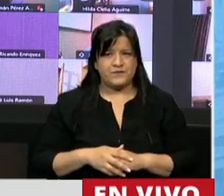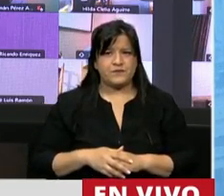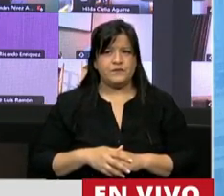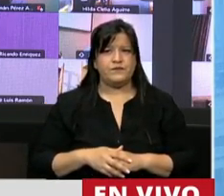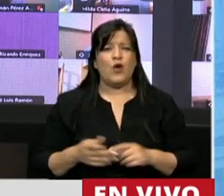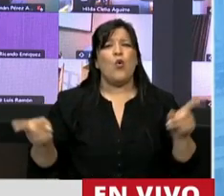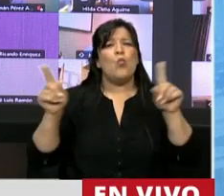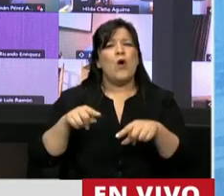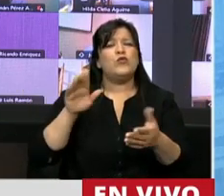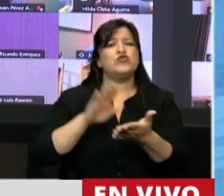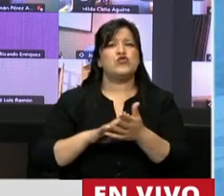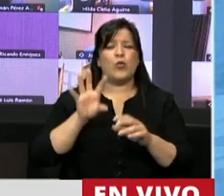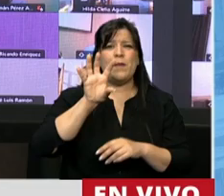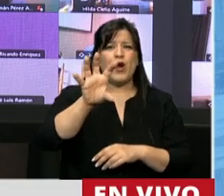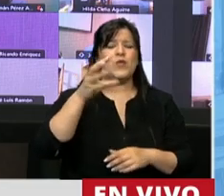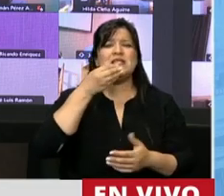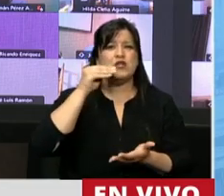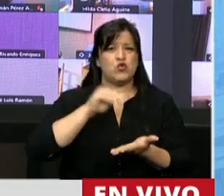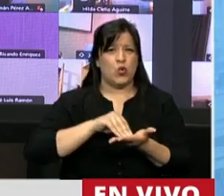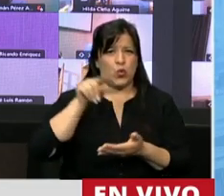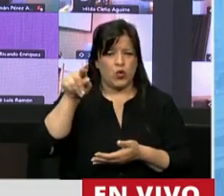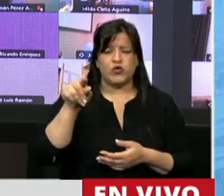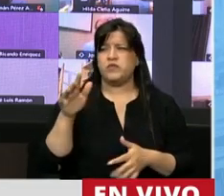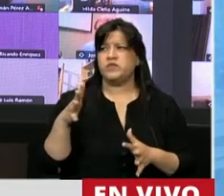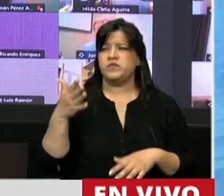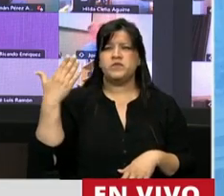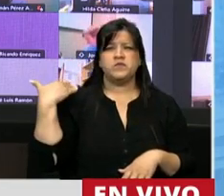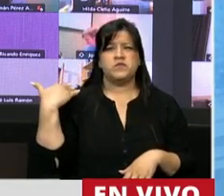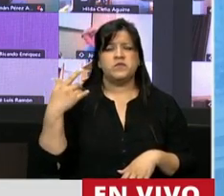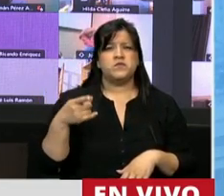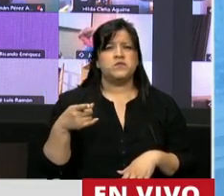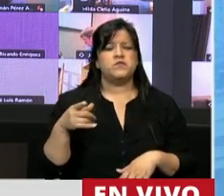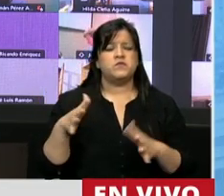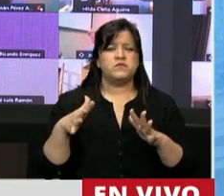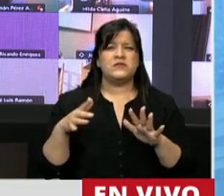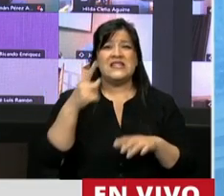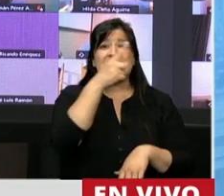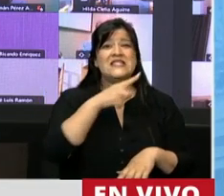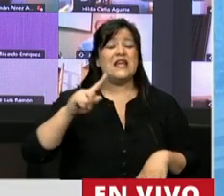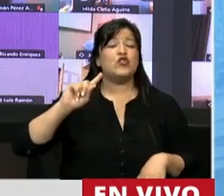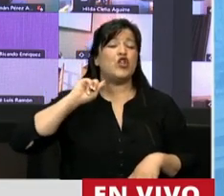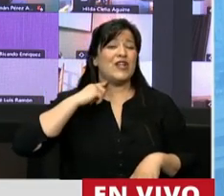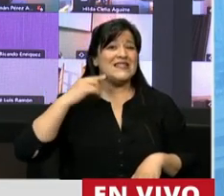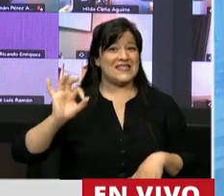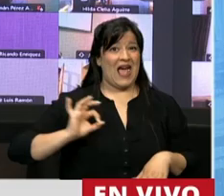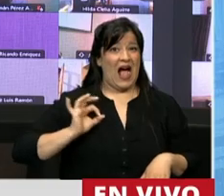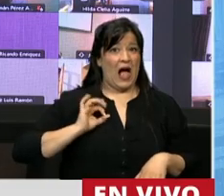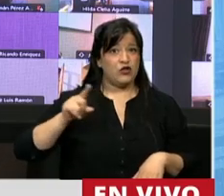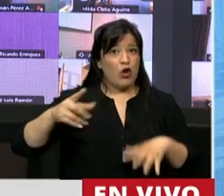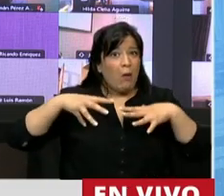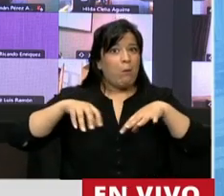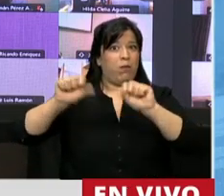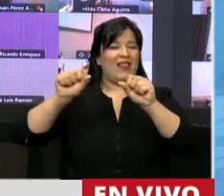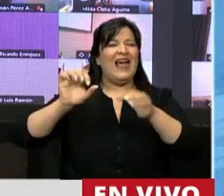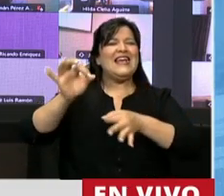sobre la provincia de Chubut hace ya 113 años se descubrió ahí